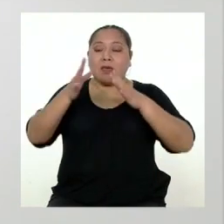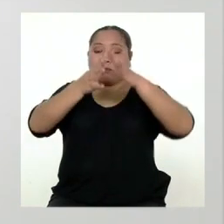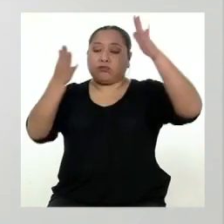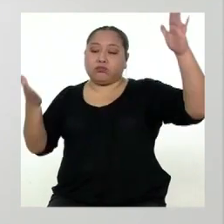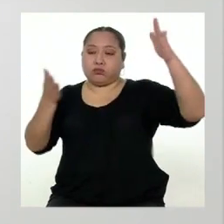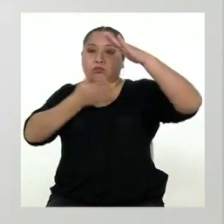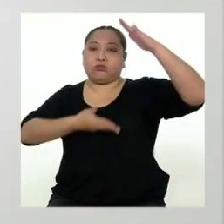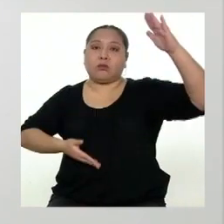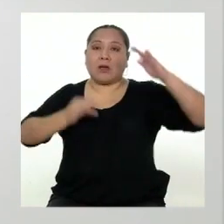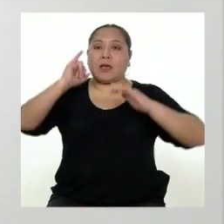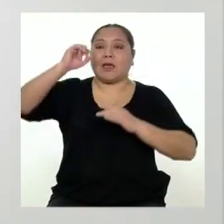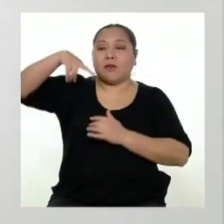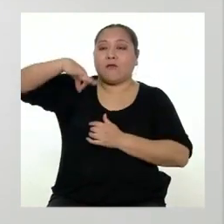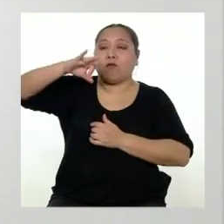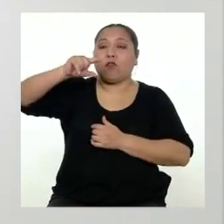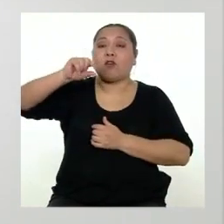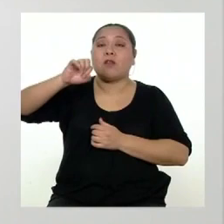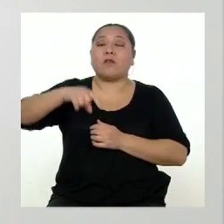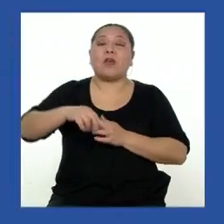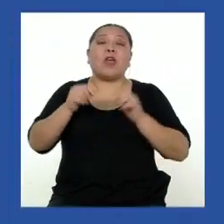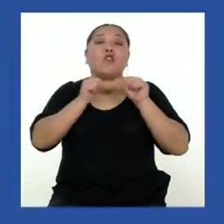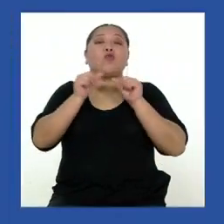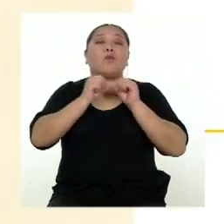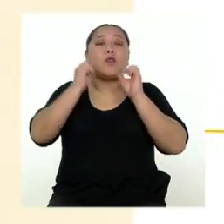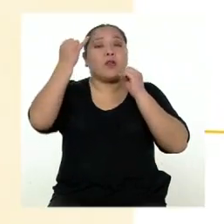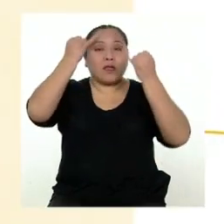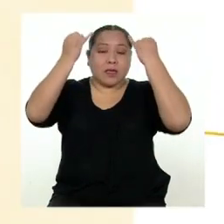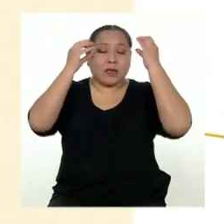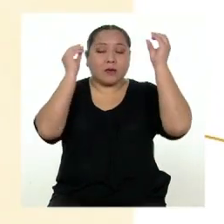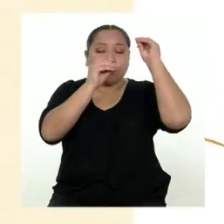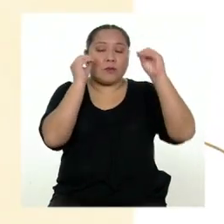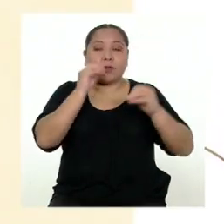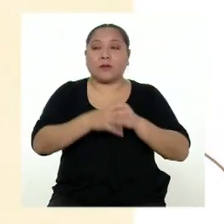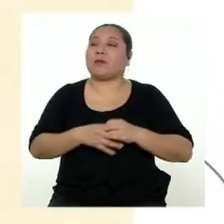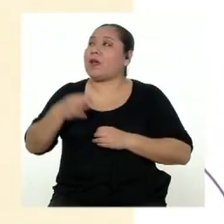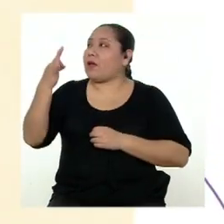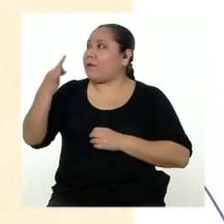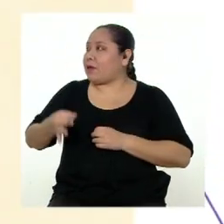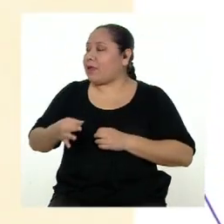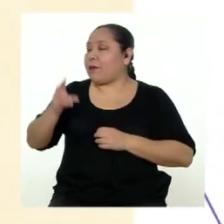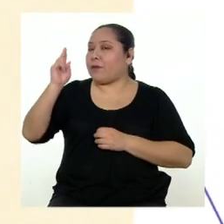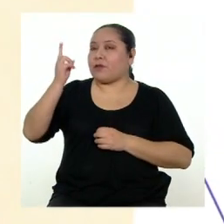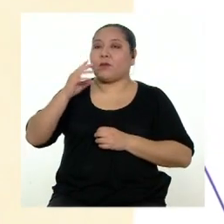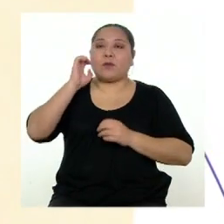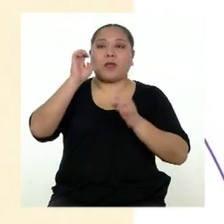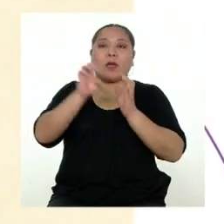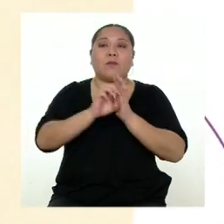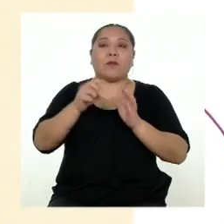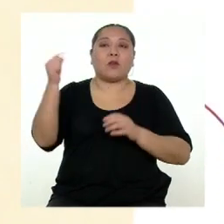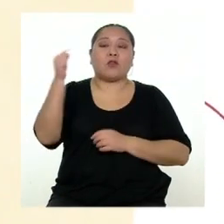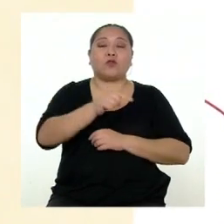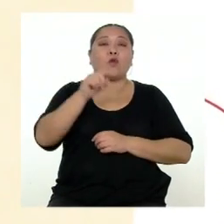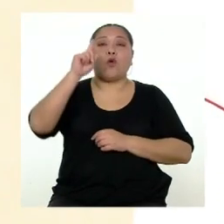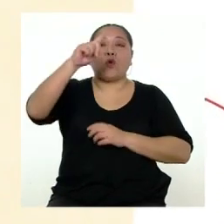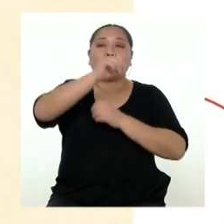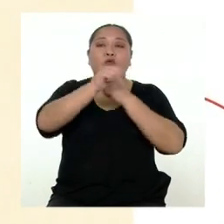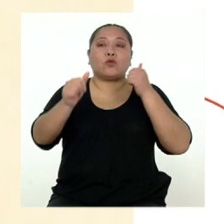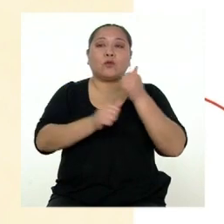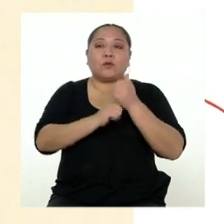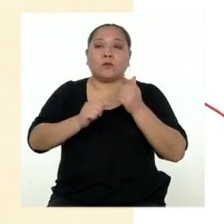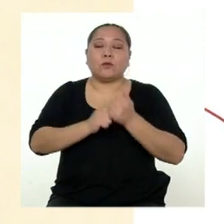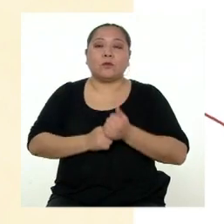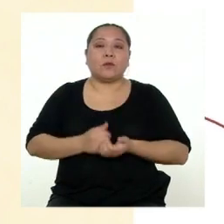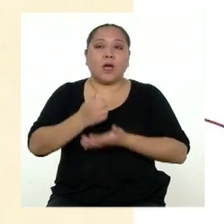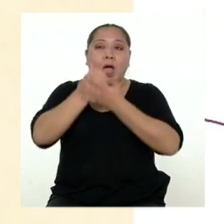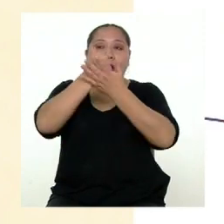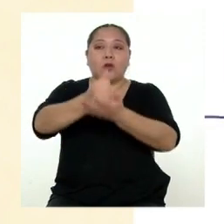infografía y el número de ideas que queremos desarrollar. Tienes razón, profesora. Por ejemplo, en la primera solo hay un subtítulo, Beneficios